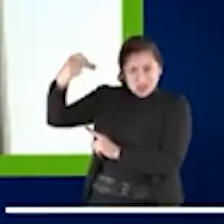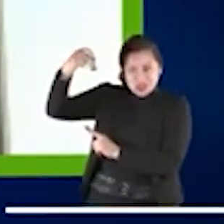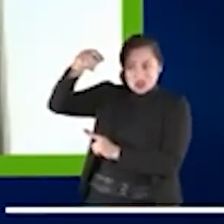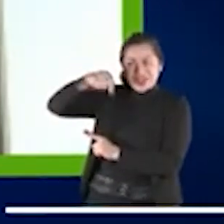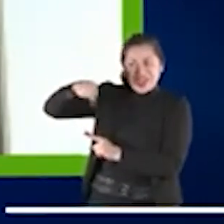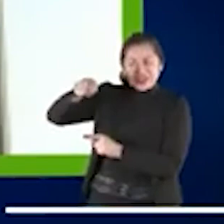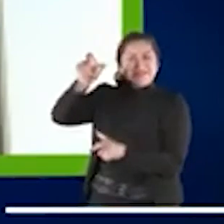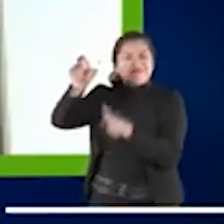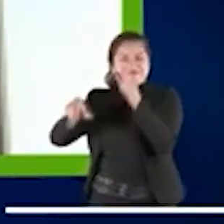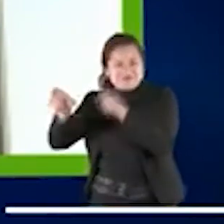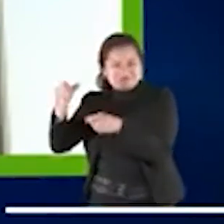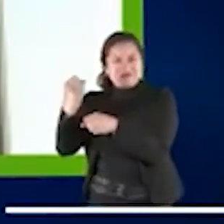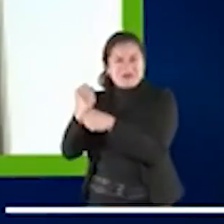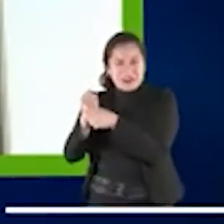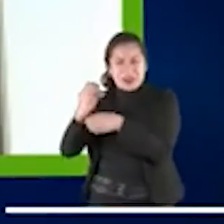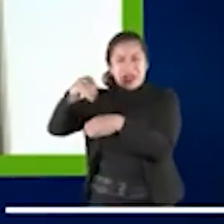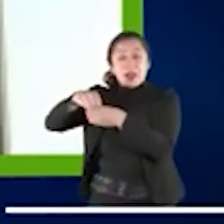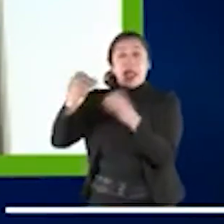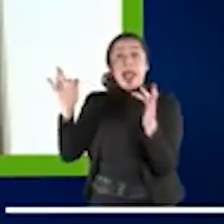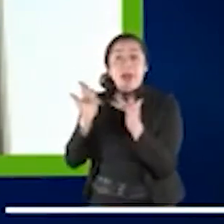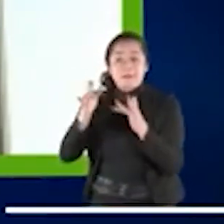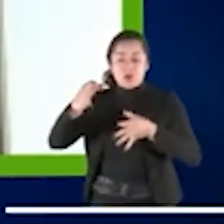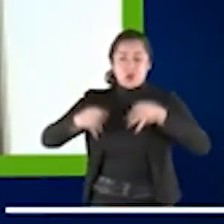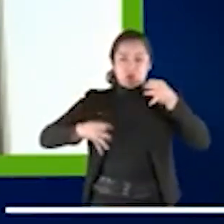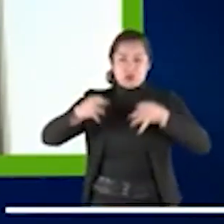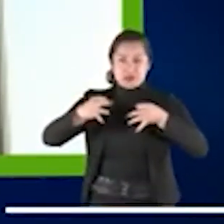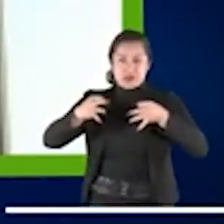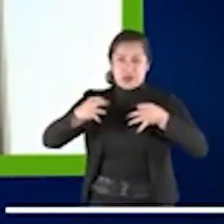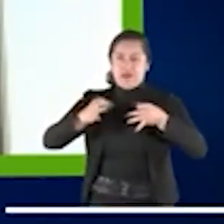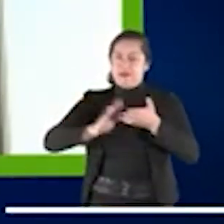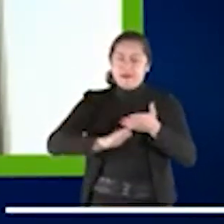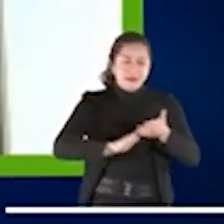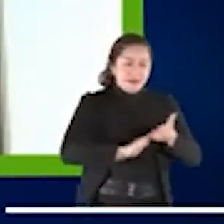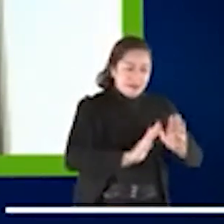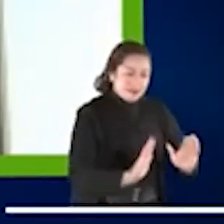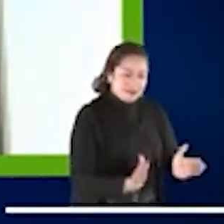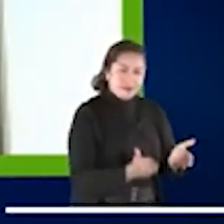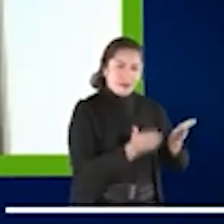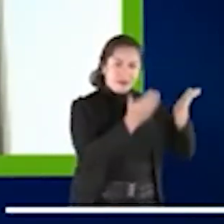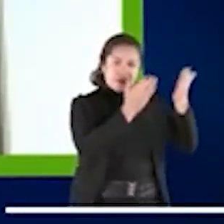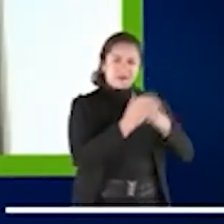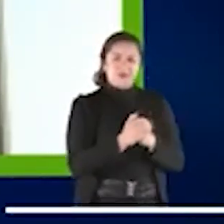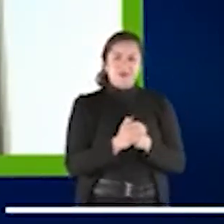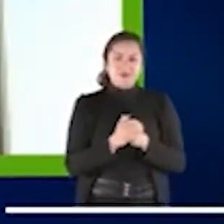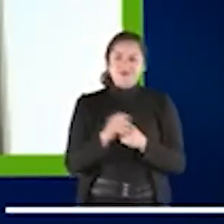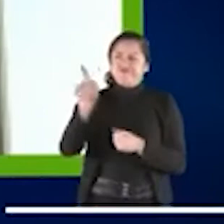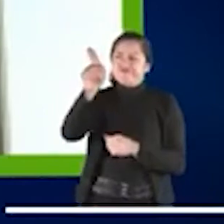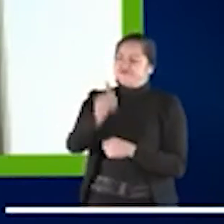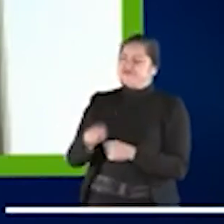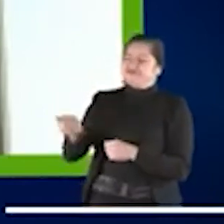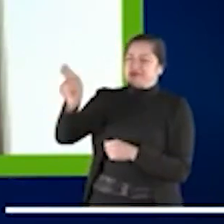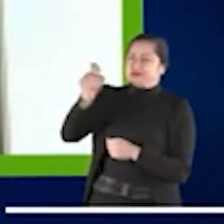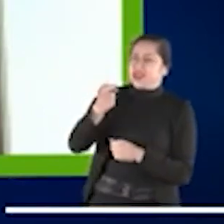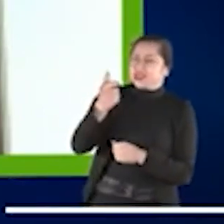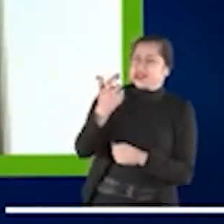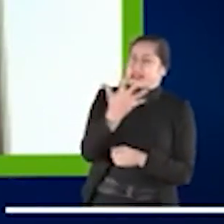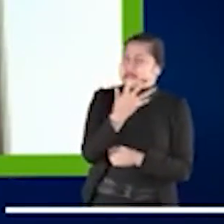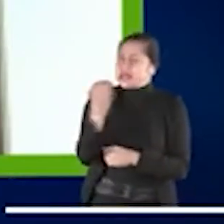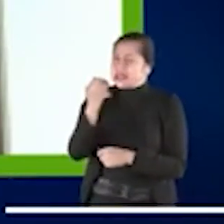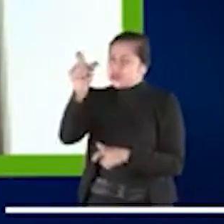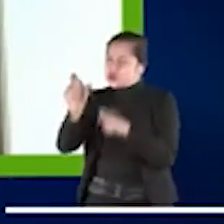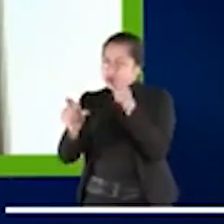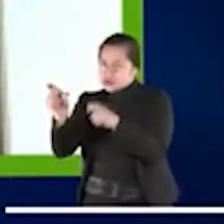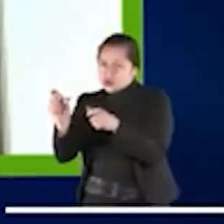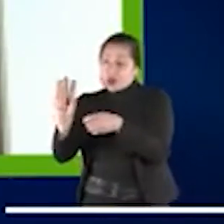activistas que trabajan en el sector de la justicia reparativa. Tenemos casi 500 miembros, incluido 80